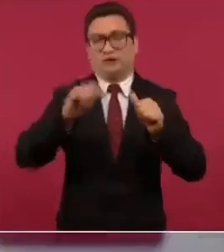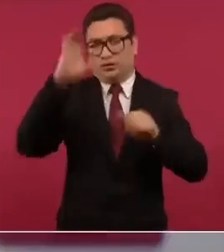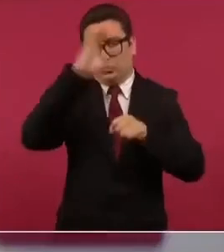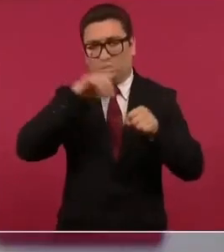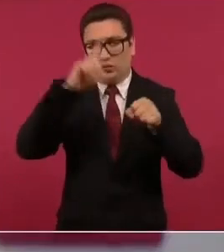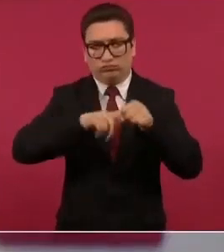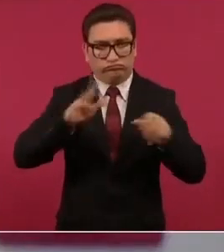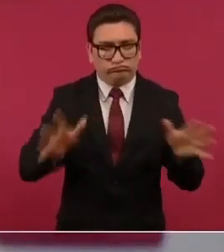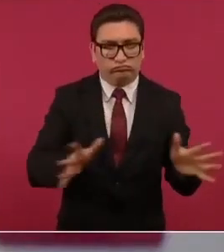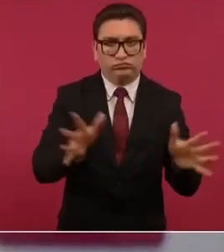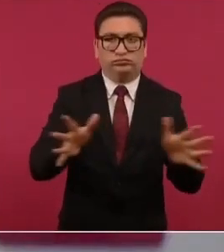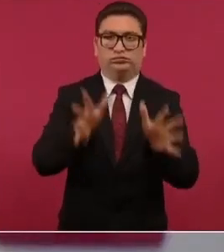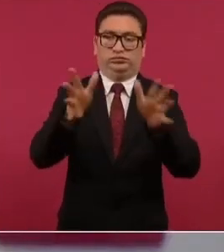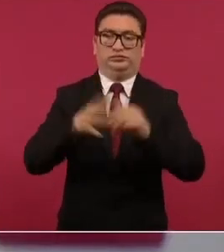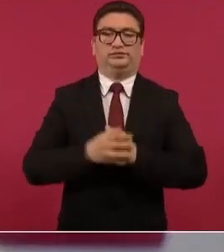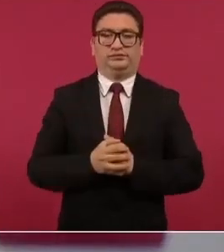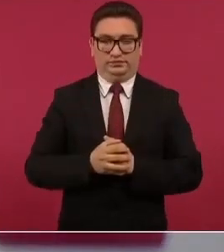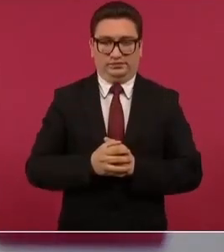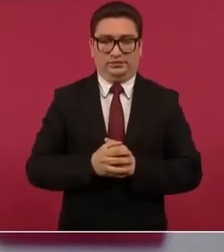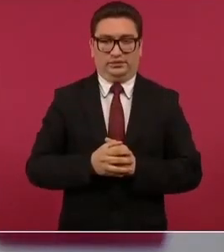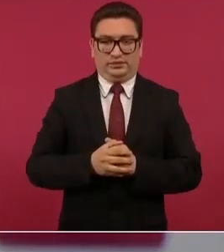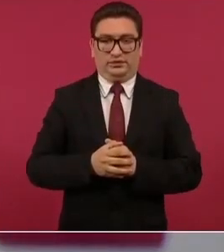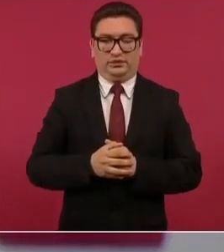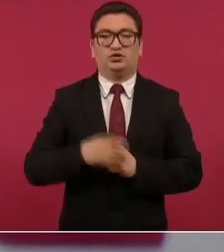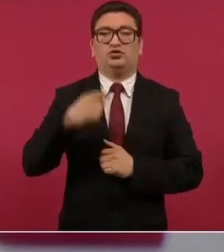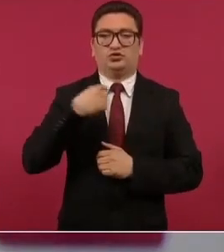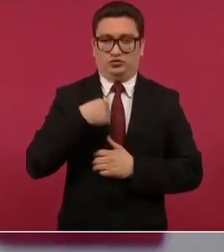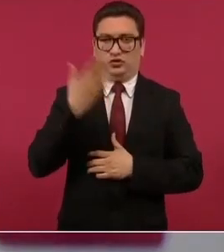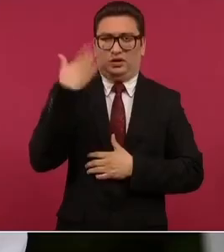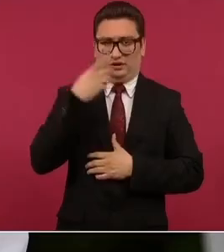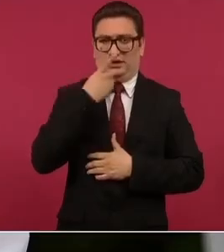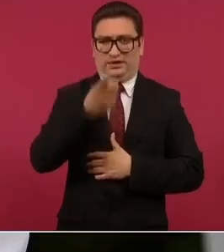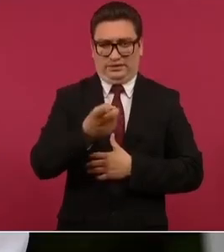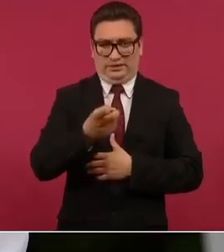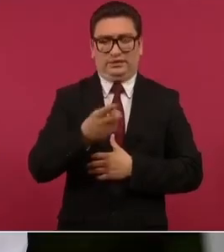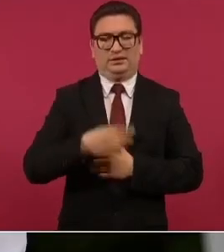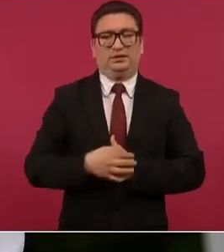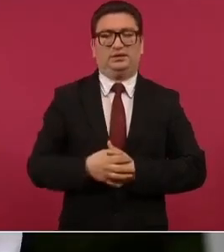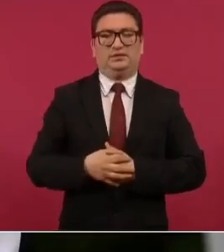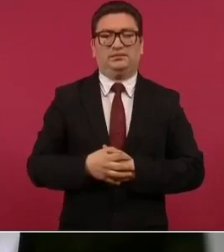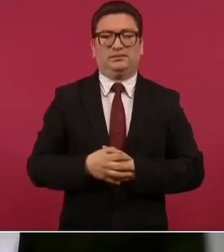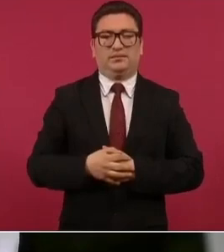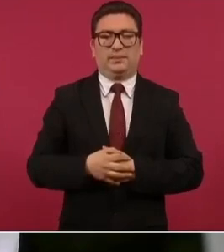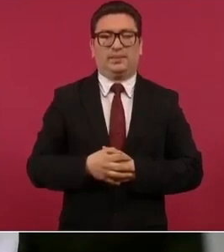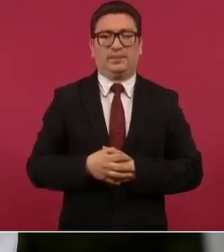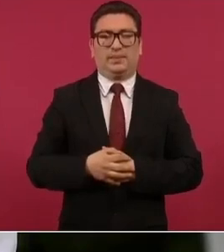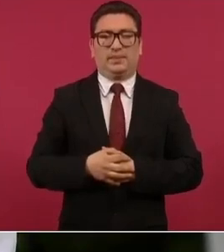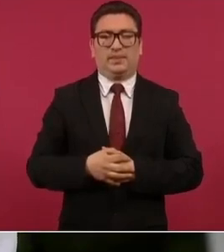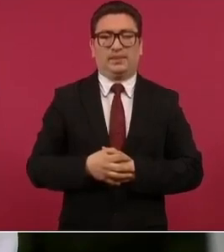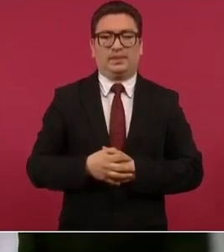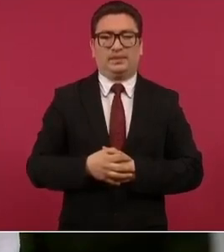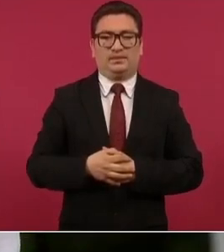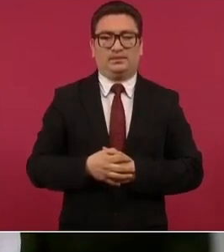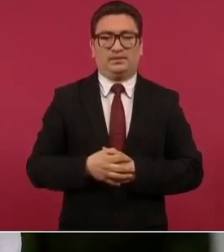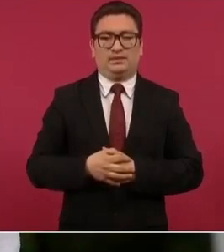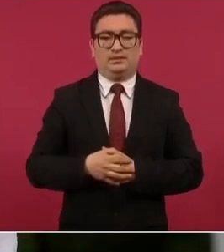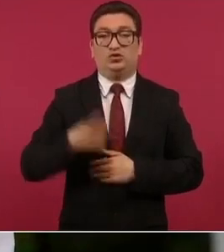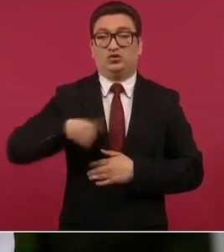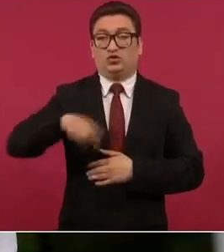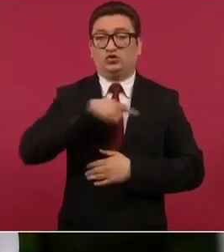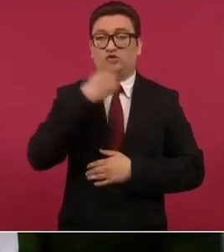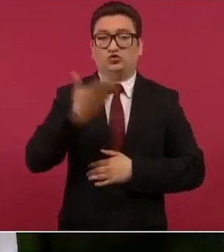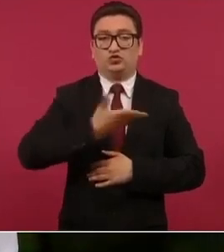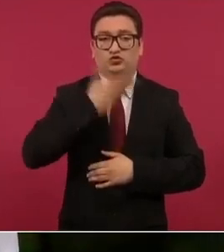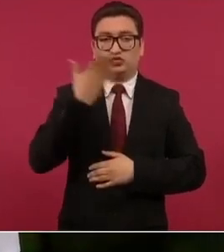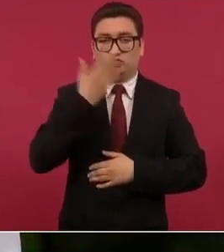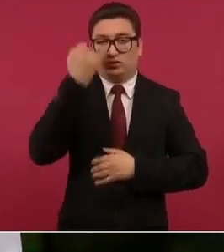culturales y así como les dije de que somos maderistas y que